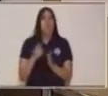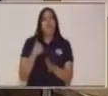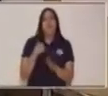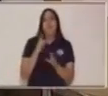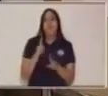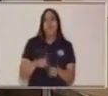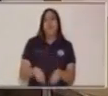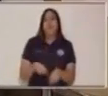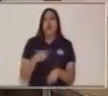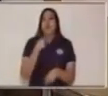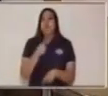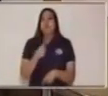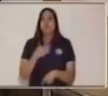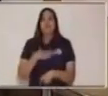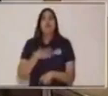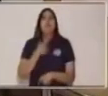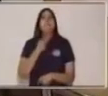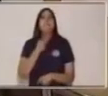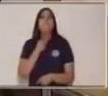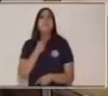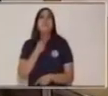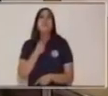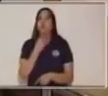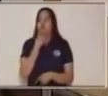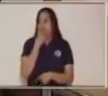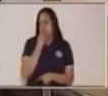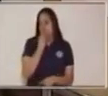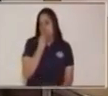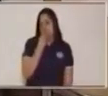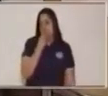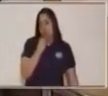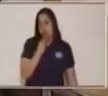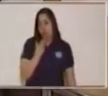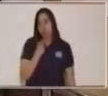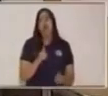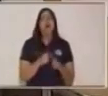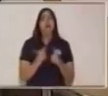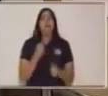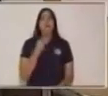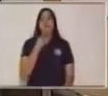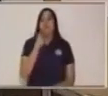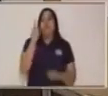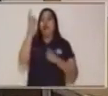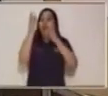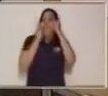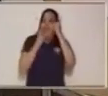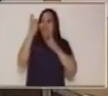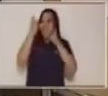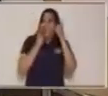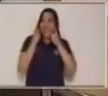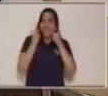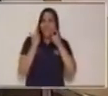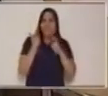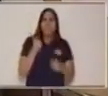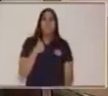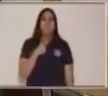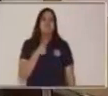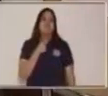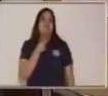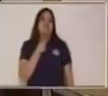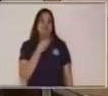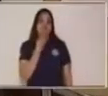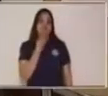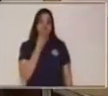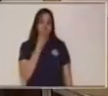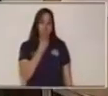que me gusta el mango, pero te lo digo con cara de desagrado, ¿cuál? Me gusta el mango.